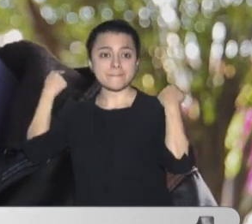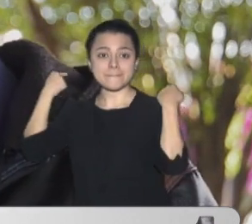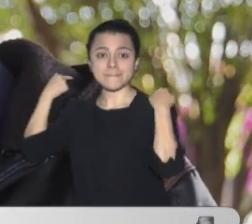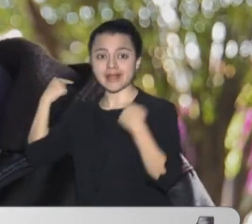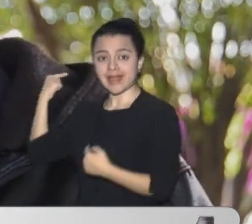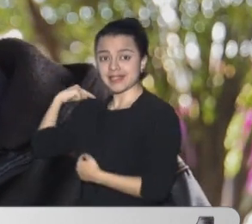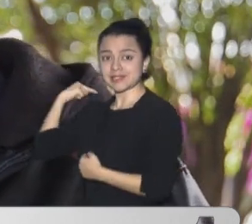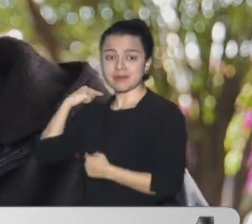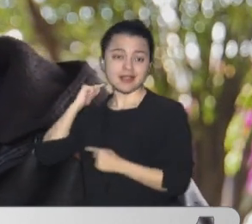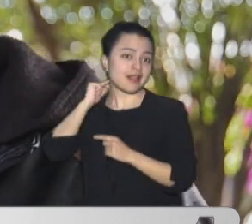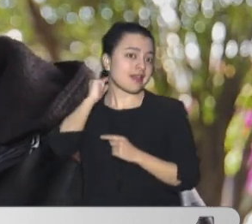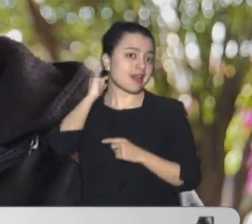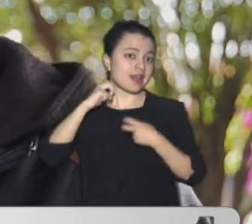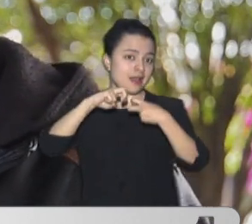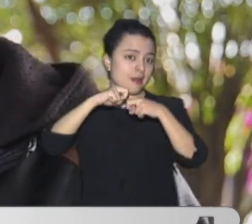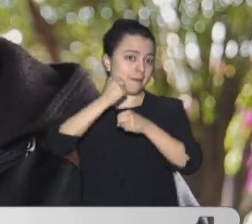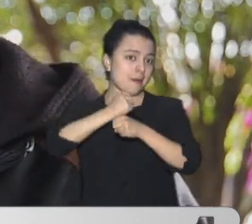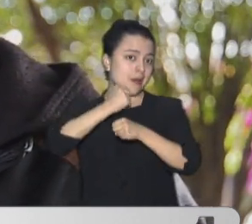la altura del cuello